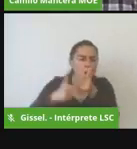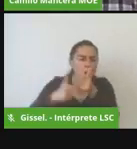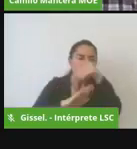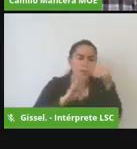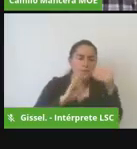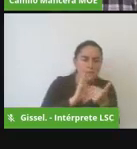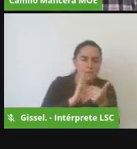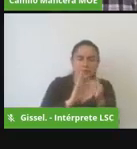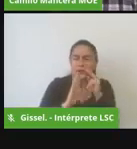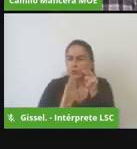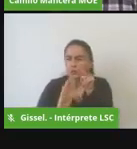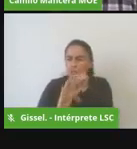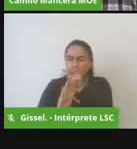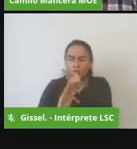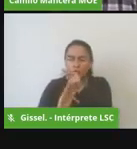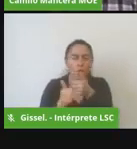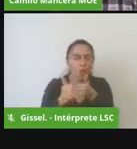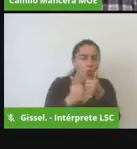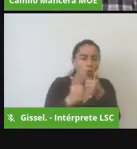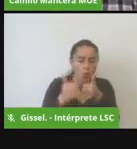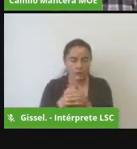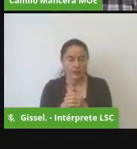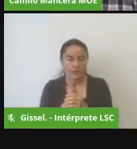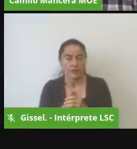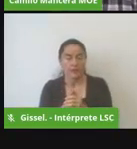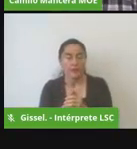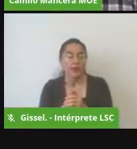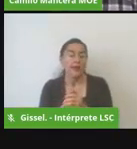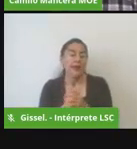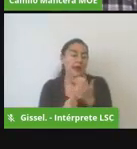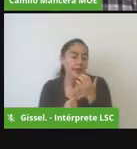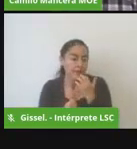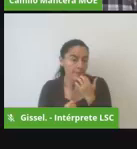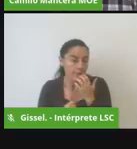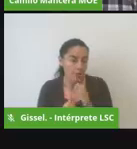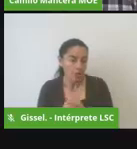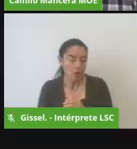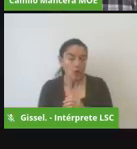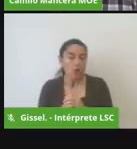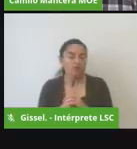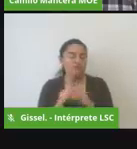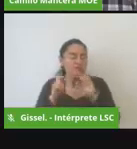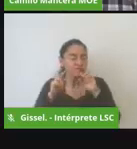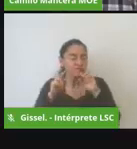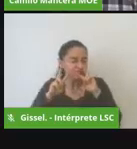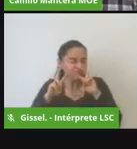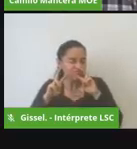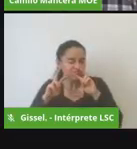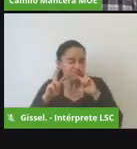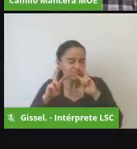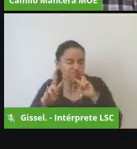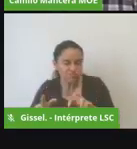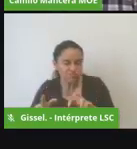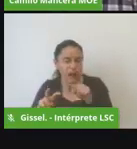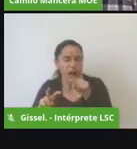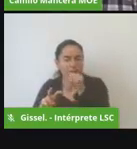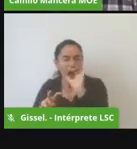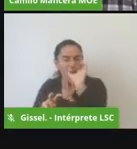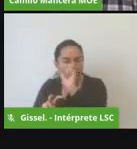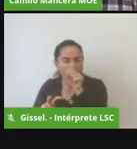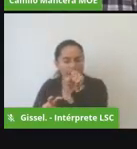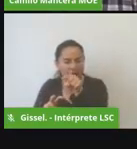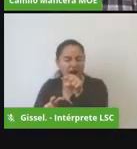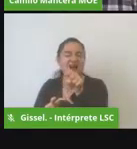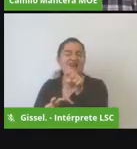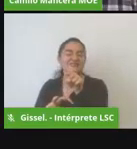asimismo y cuando corresponde a una investigación que debe ir dirigida a una entidad como la fiscalía o